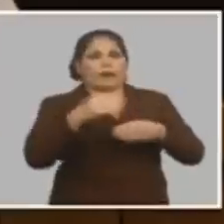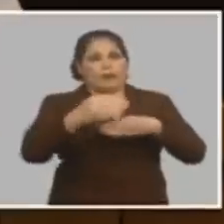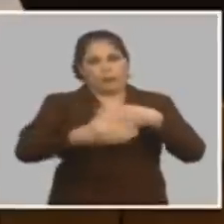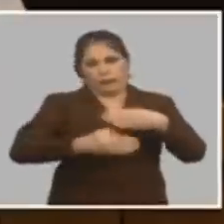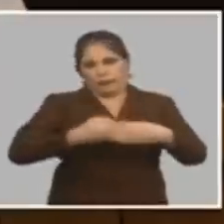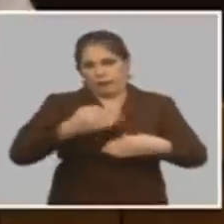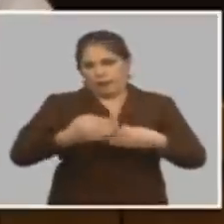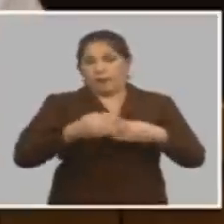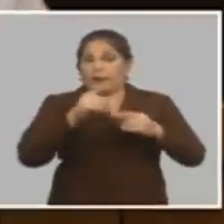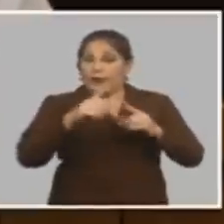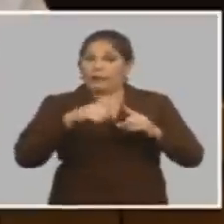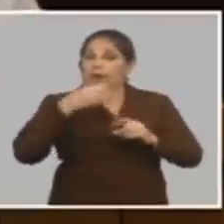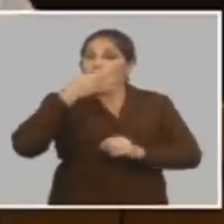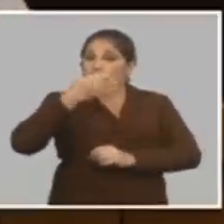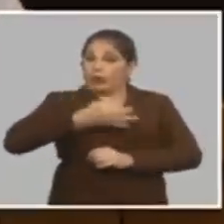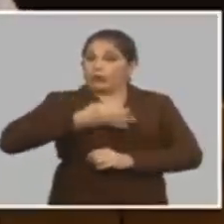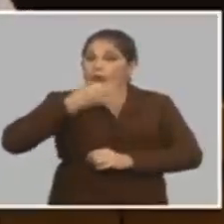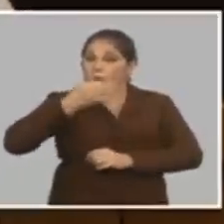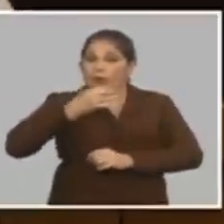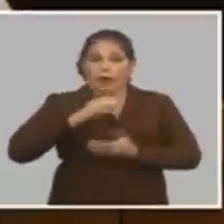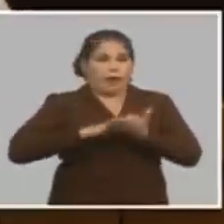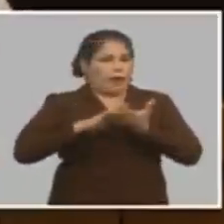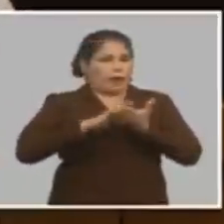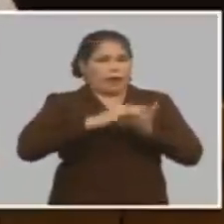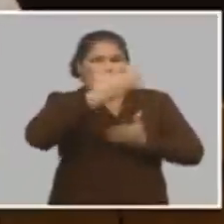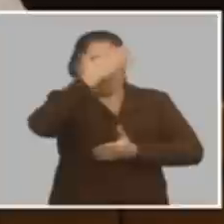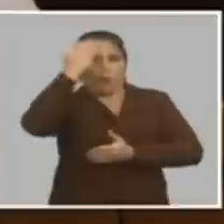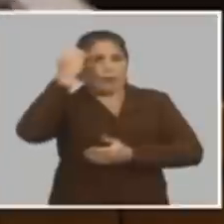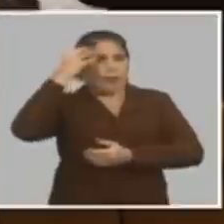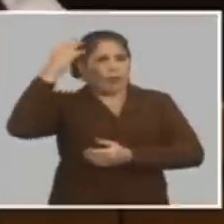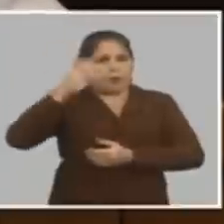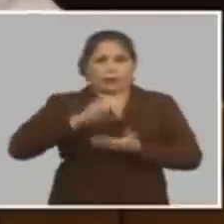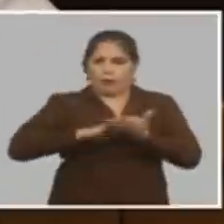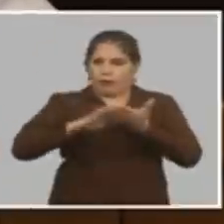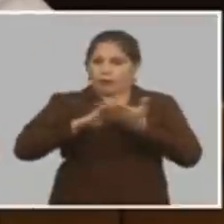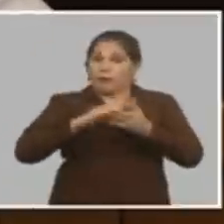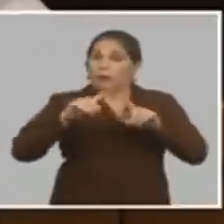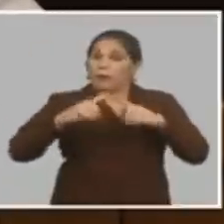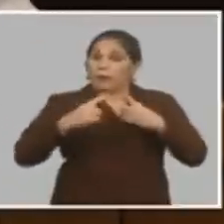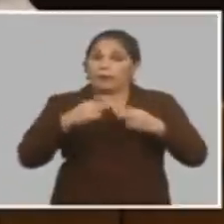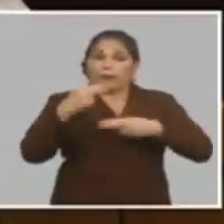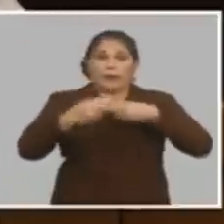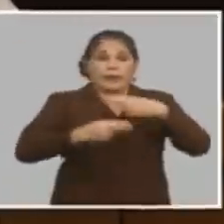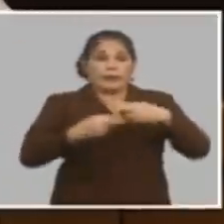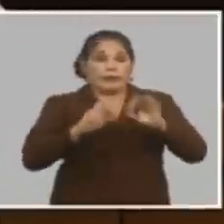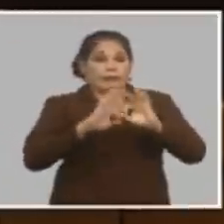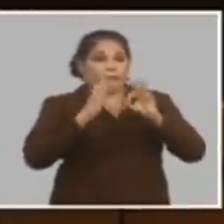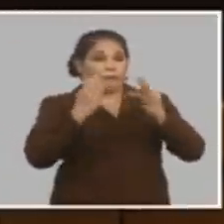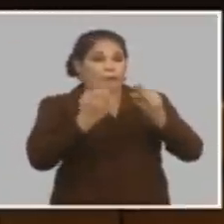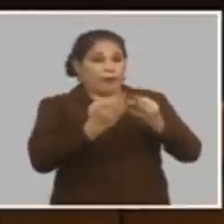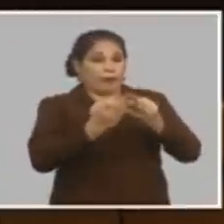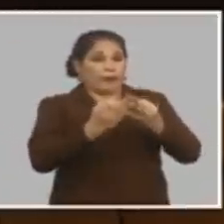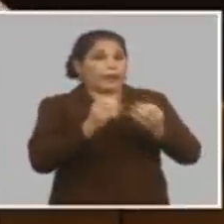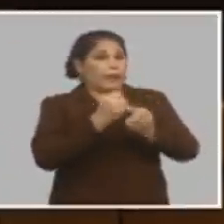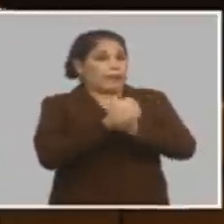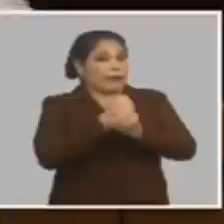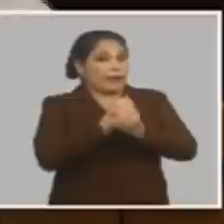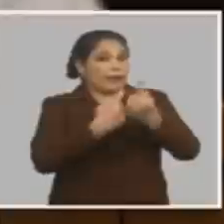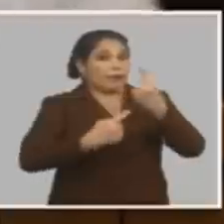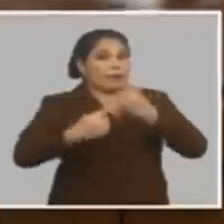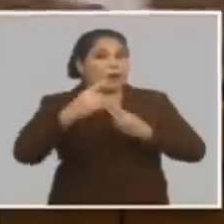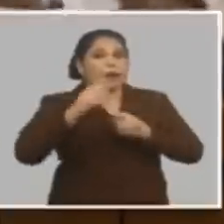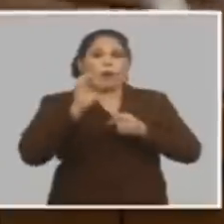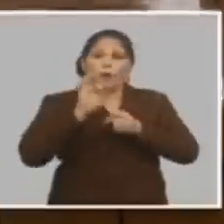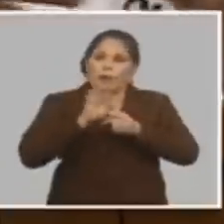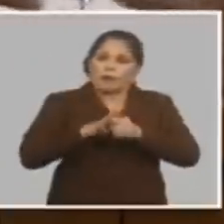esa es la teoría de que nadie queda desamparado ahora lo que si no podemos hacer para los núcleos vulnerables es poner